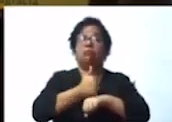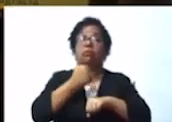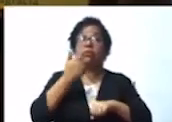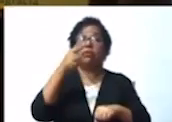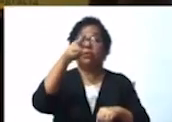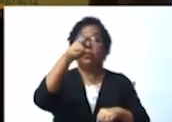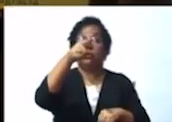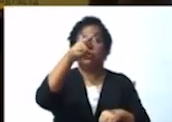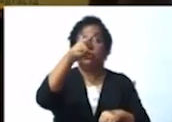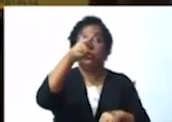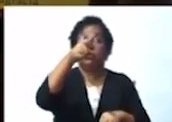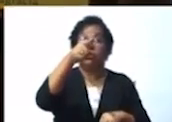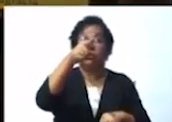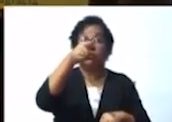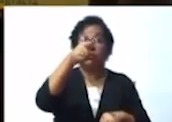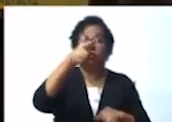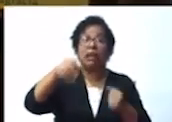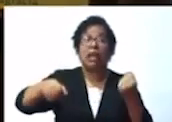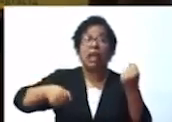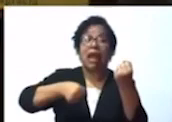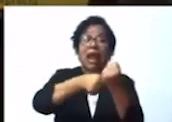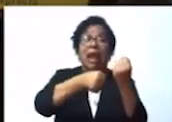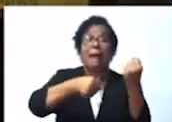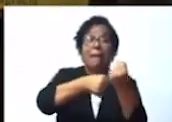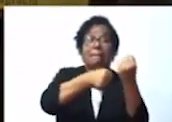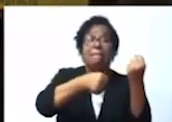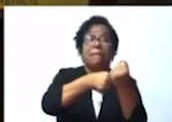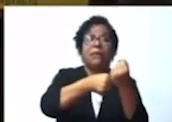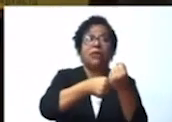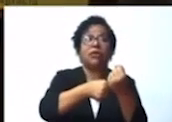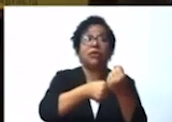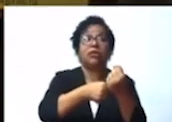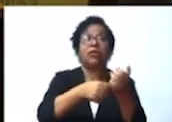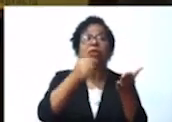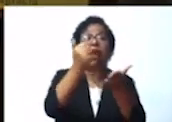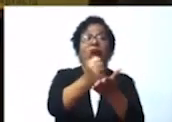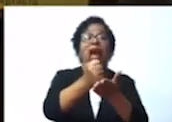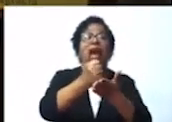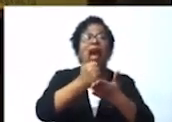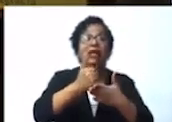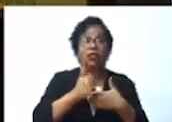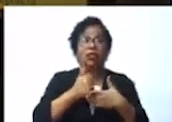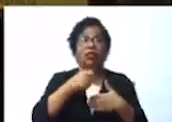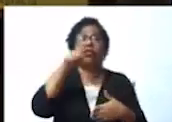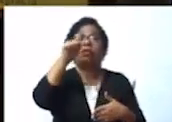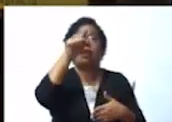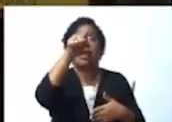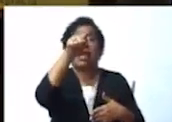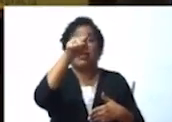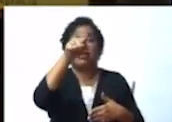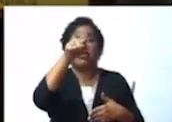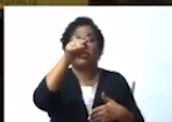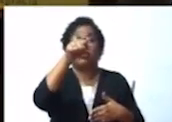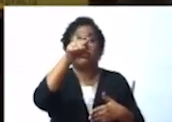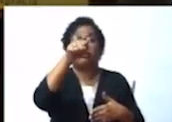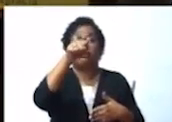apoyó esa campaña en contra. Todos tienen esta copia, el mapa de datos, desde donde